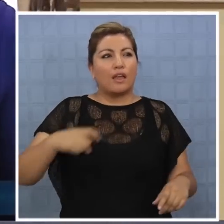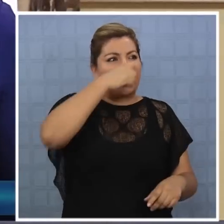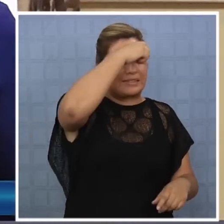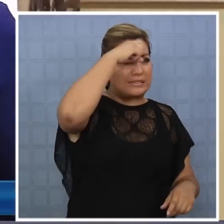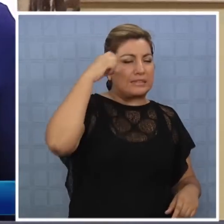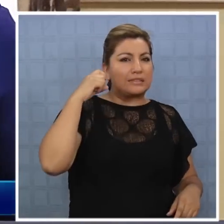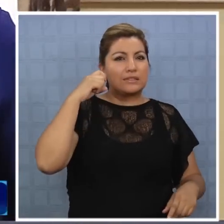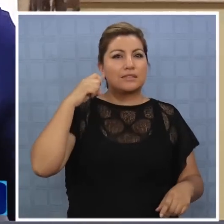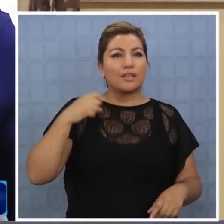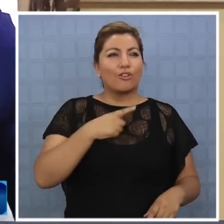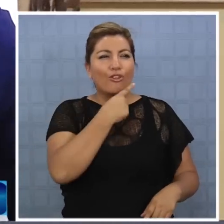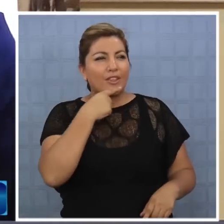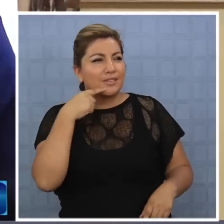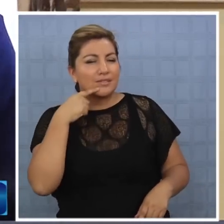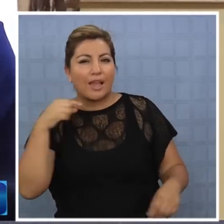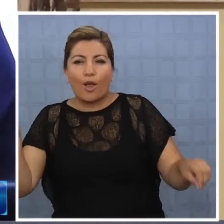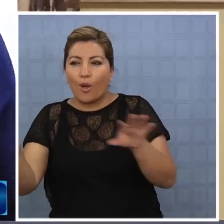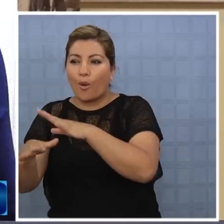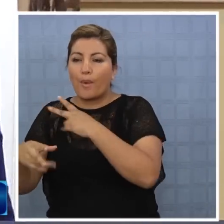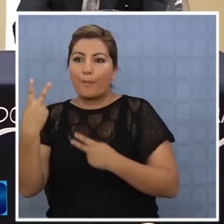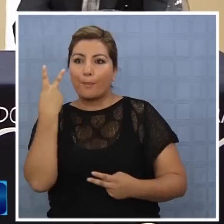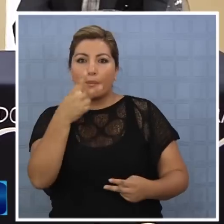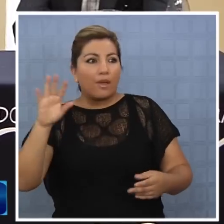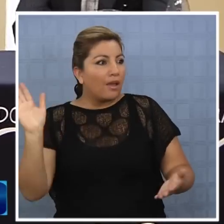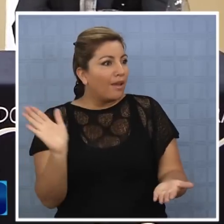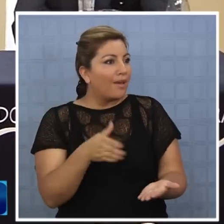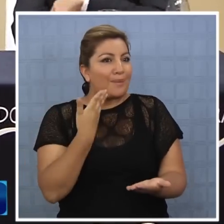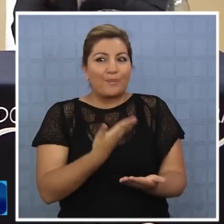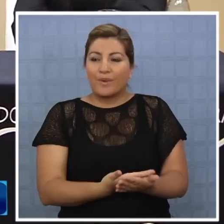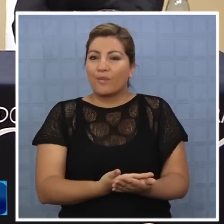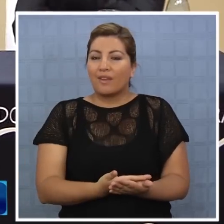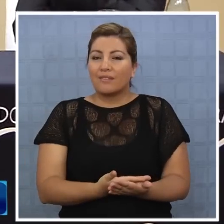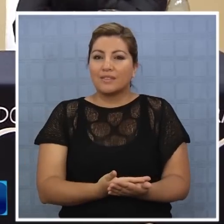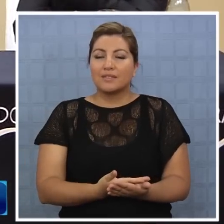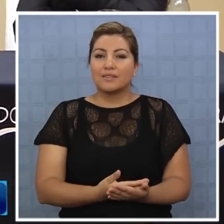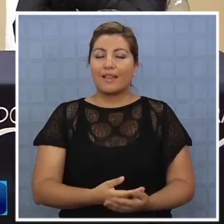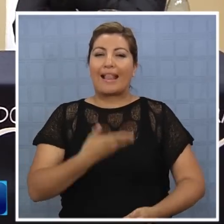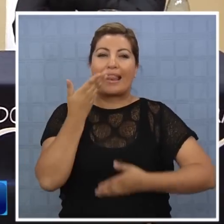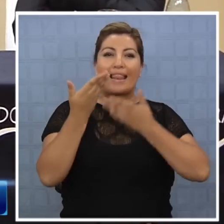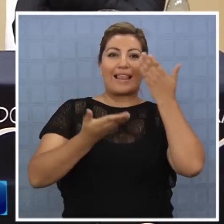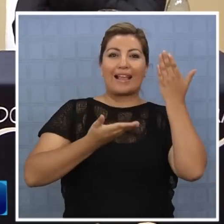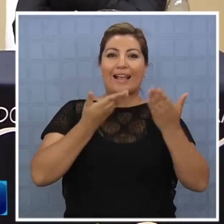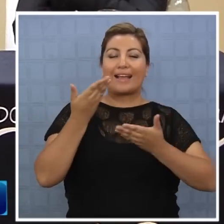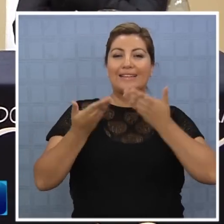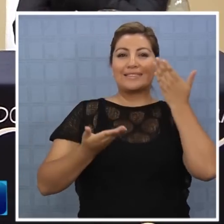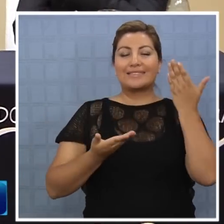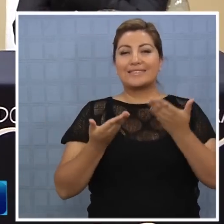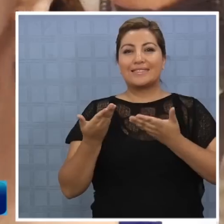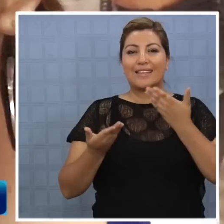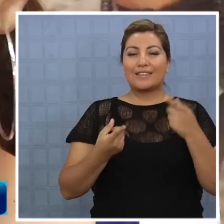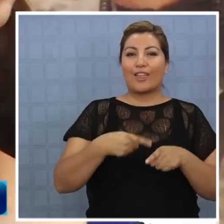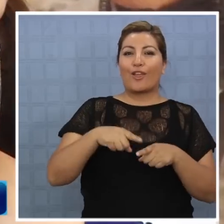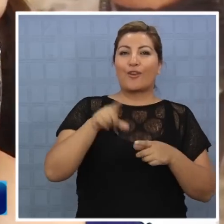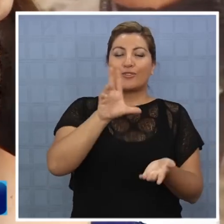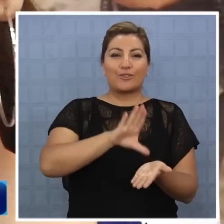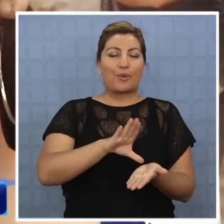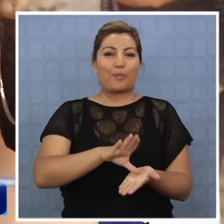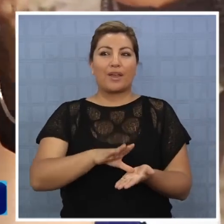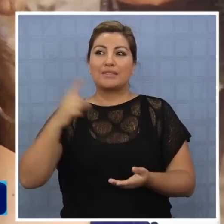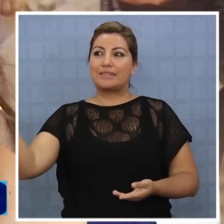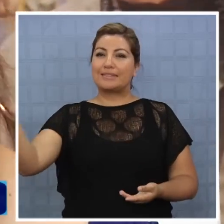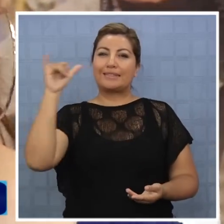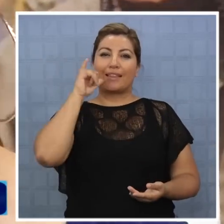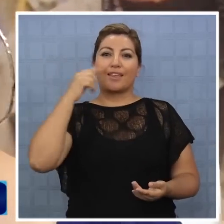Impresionada con el contraste entre desierto y mar que veía por primera vez en su vida, la cantante puertorriqueña